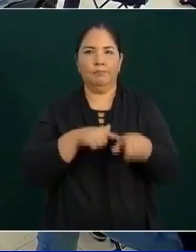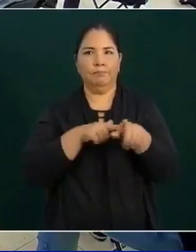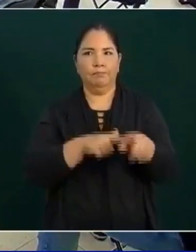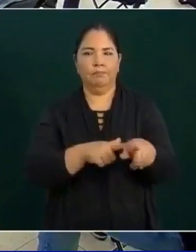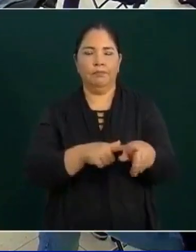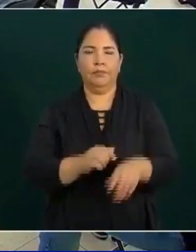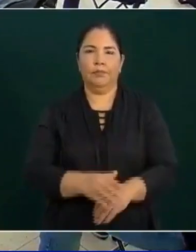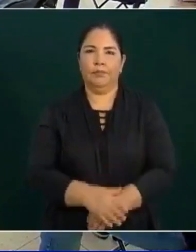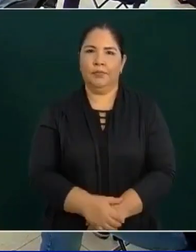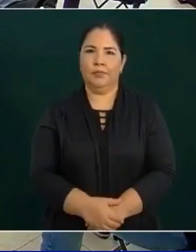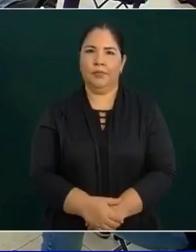comenzamos.